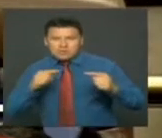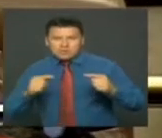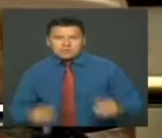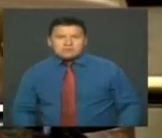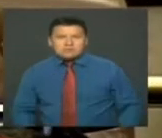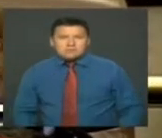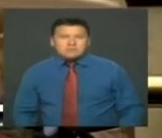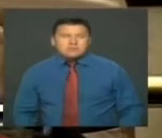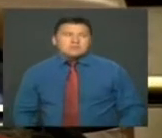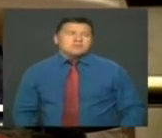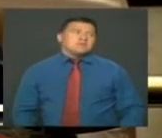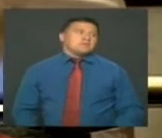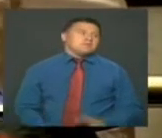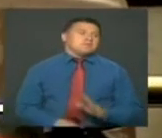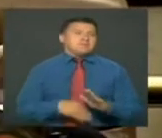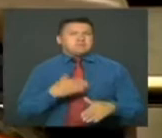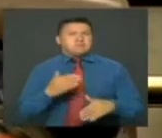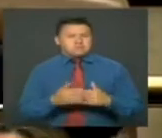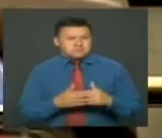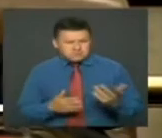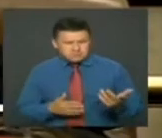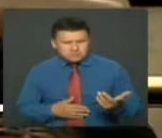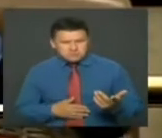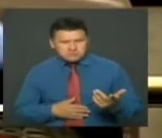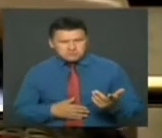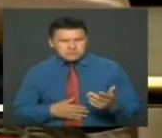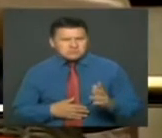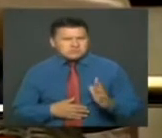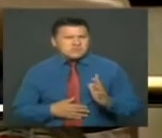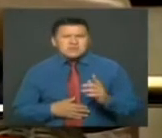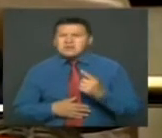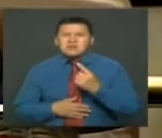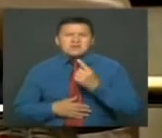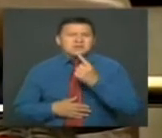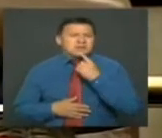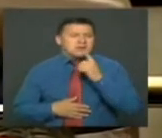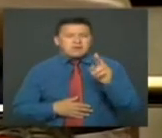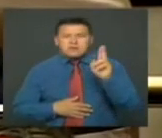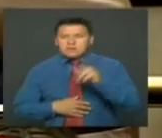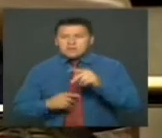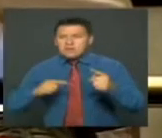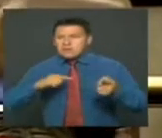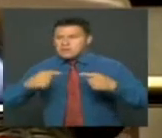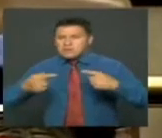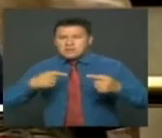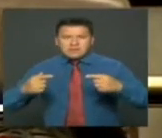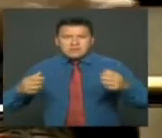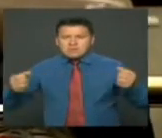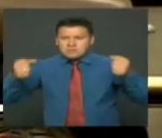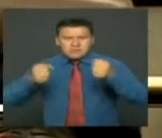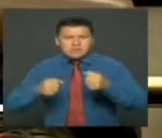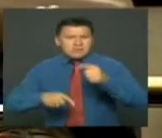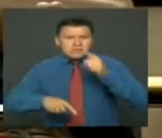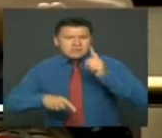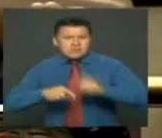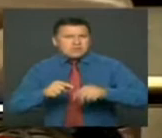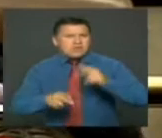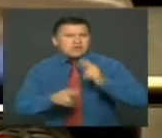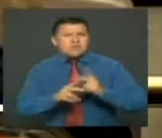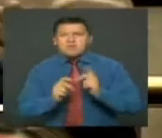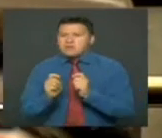luego de esto, aparece una suerte de censura y limitación al debate al llamar a que no se nombre